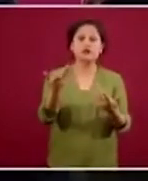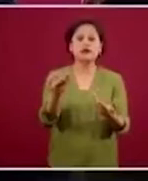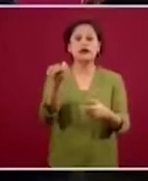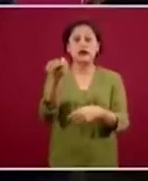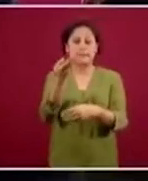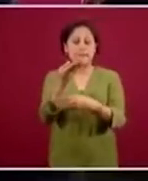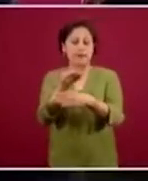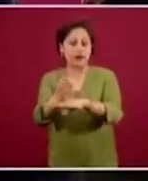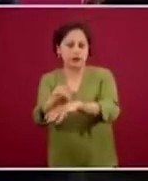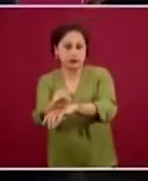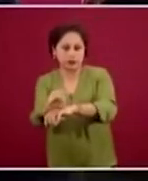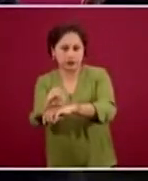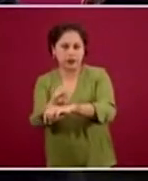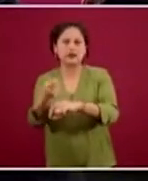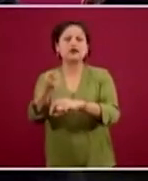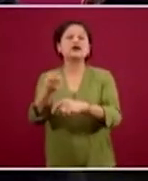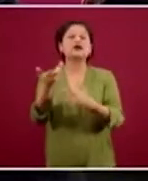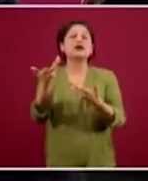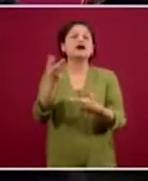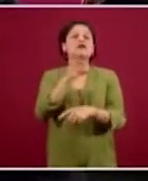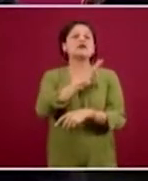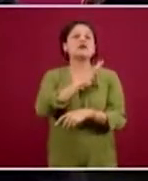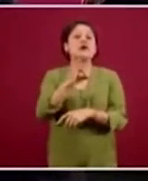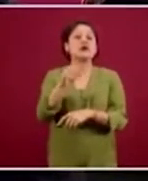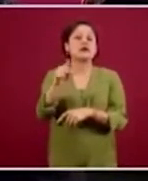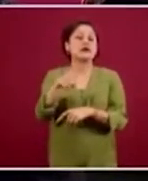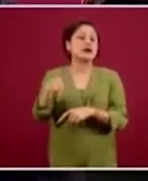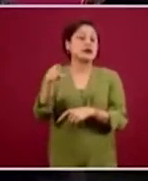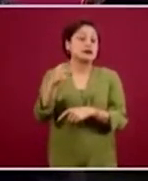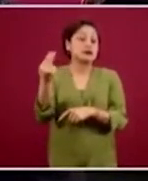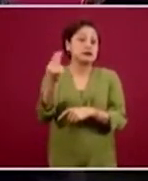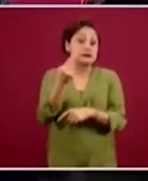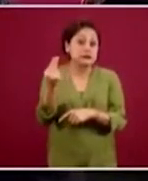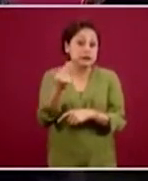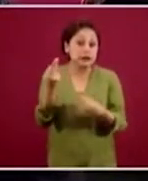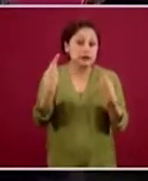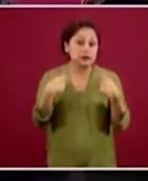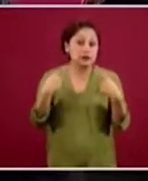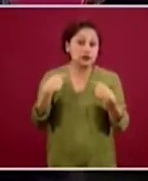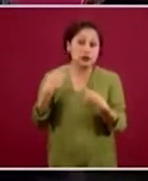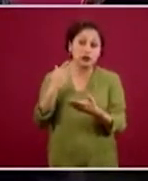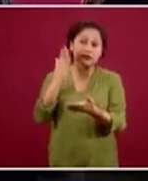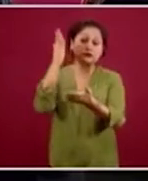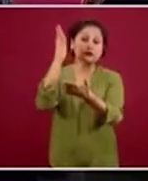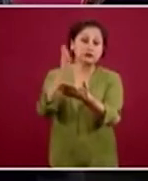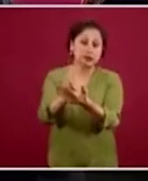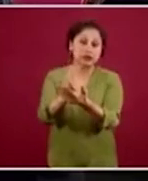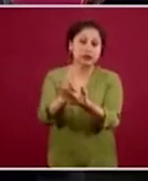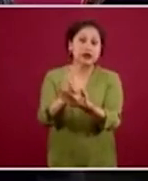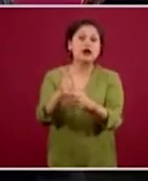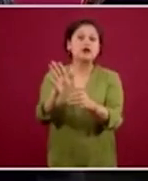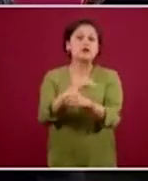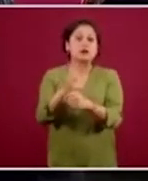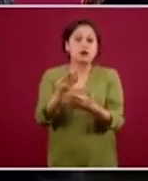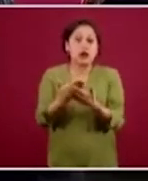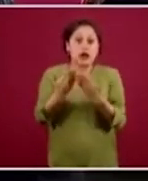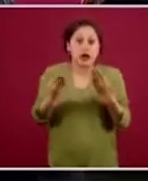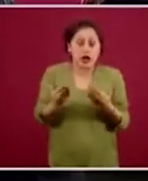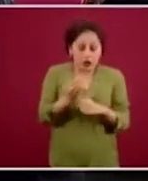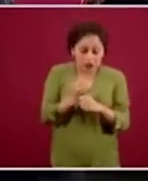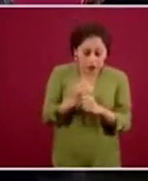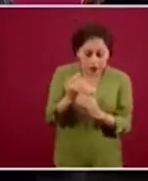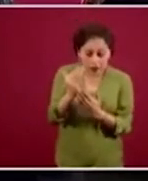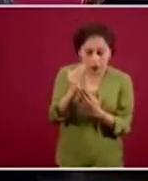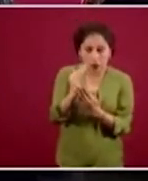es bajo actualmente. Registramos una baja del 60 hasta el 70 por ciento de lo acostumbrado para estas